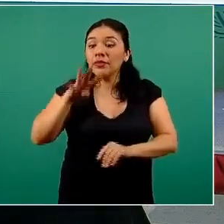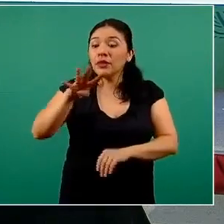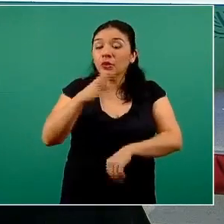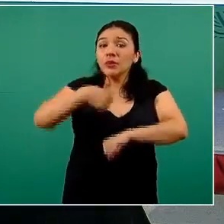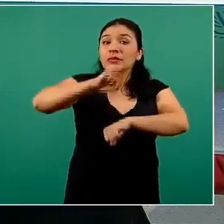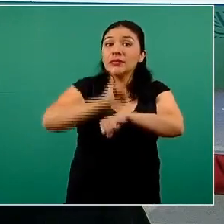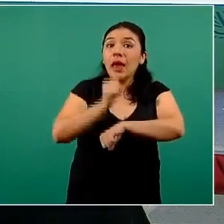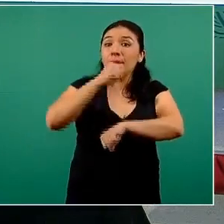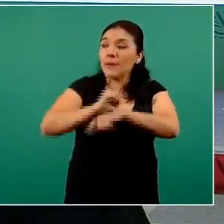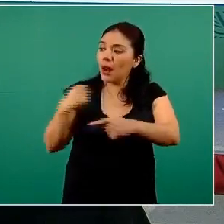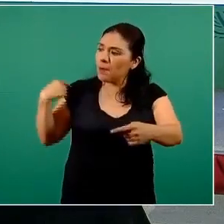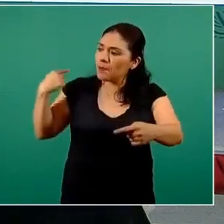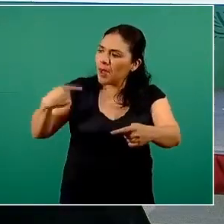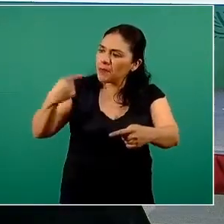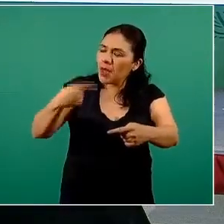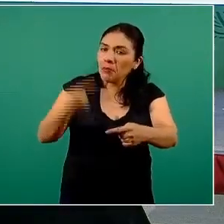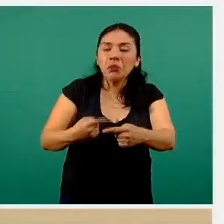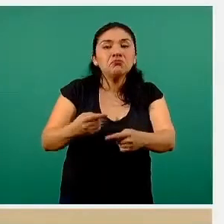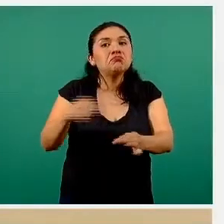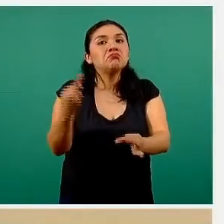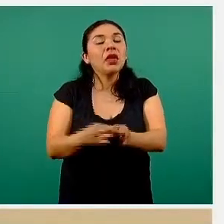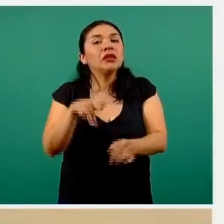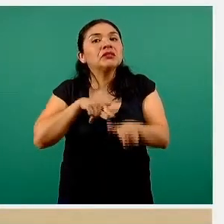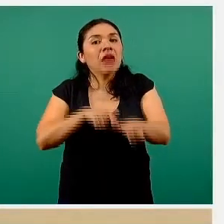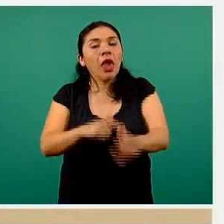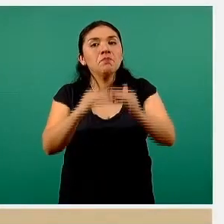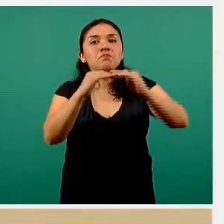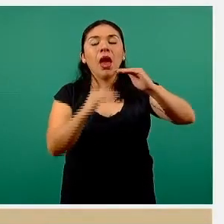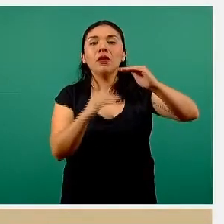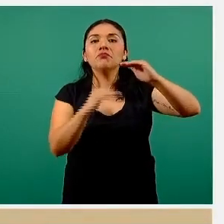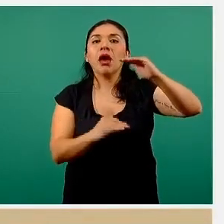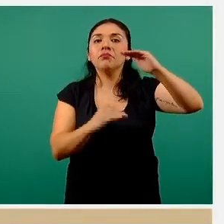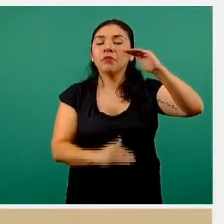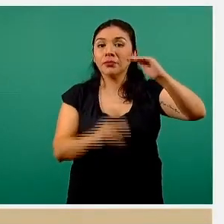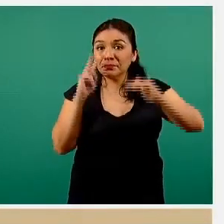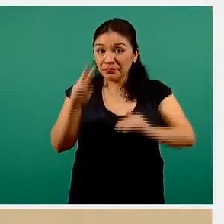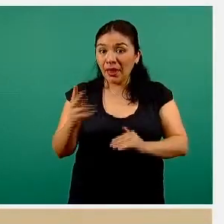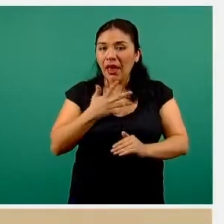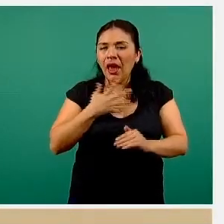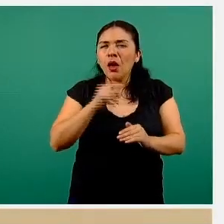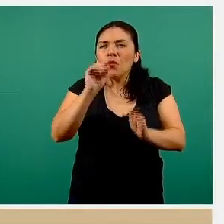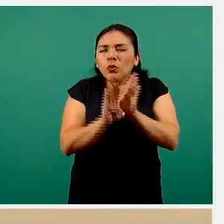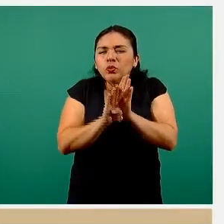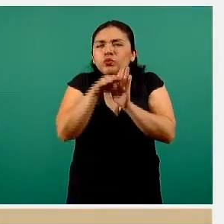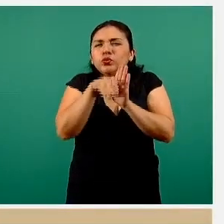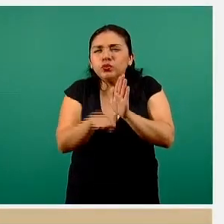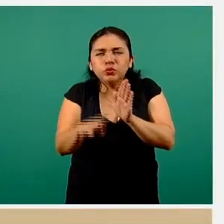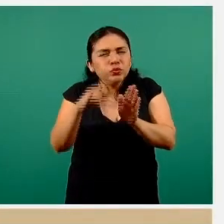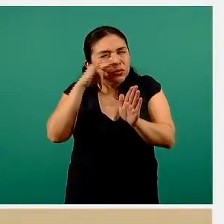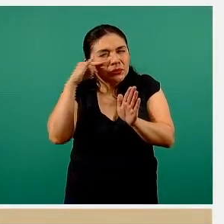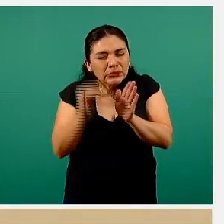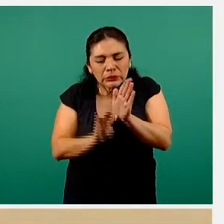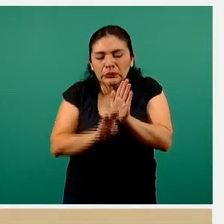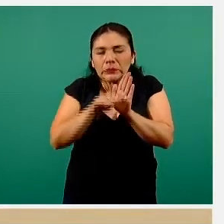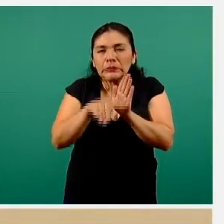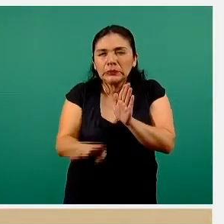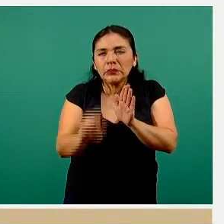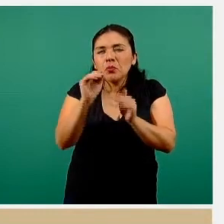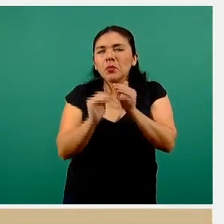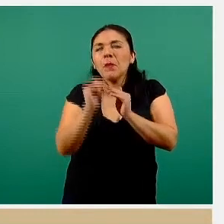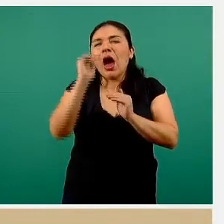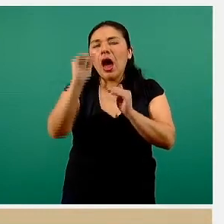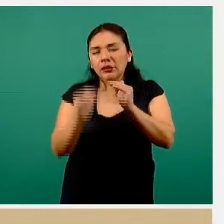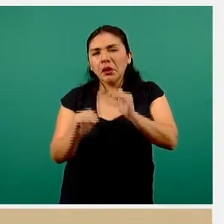seguidas ha mostrado una tendencia a la baja, aquí con una jorobita pequeña de un